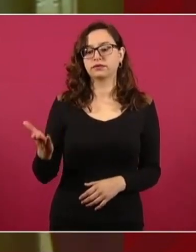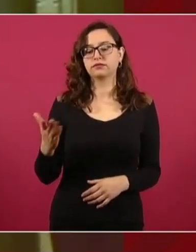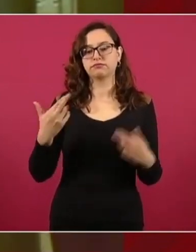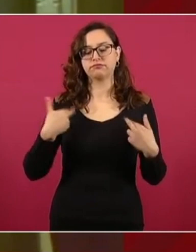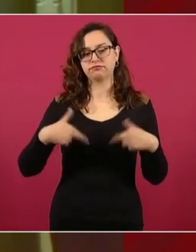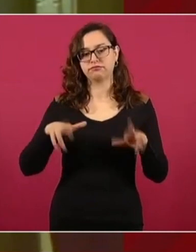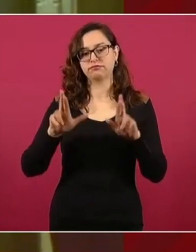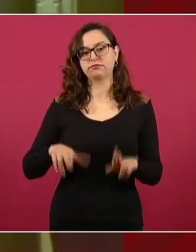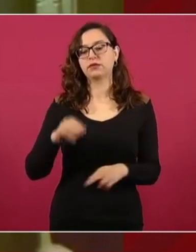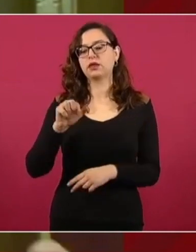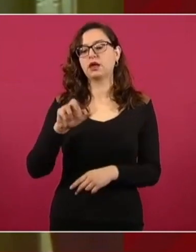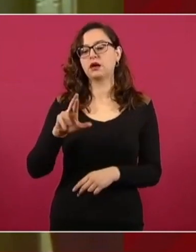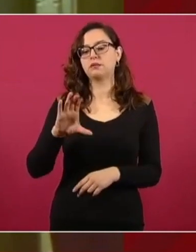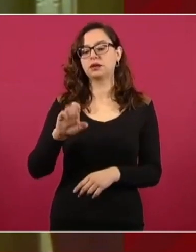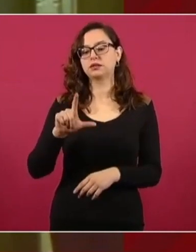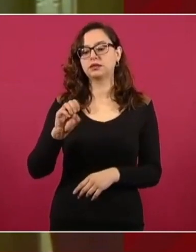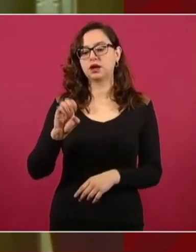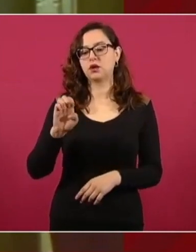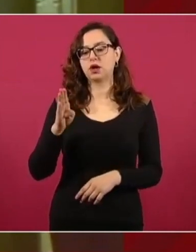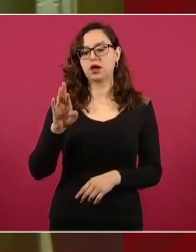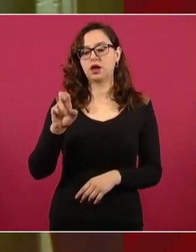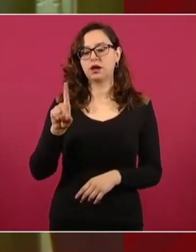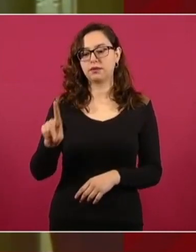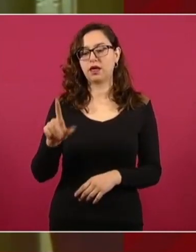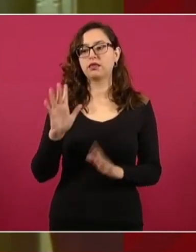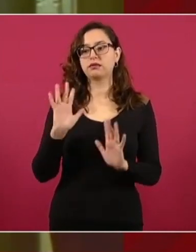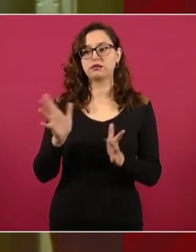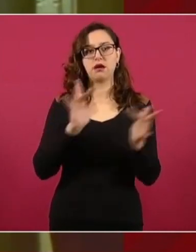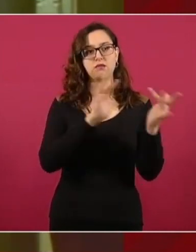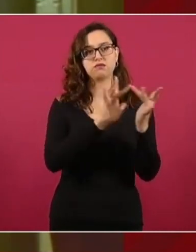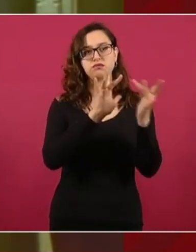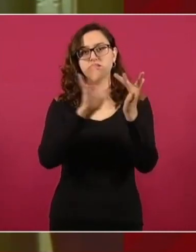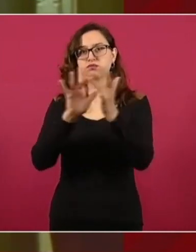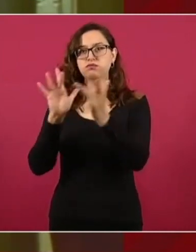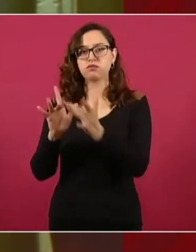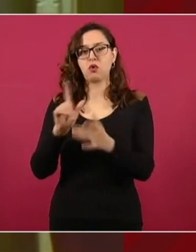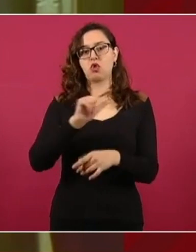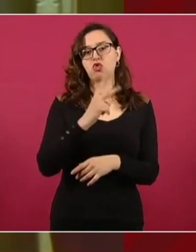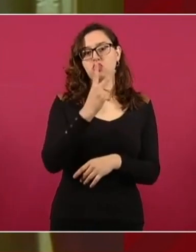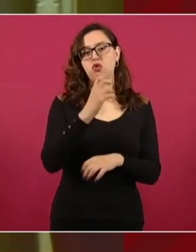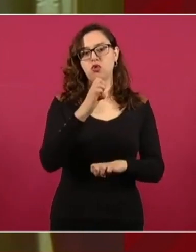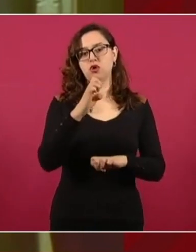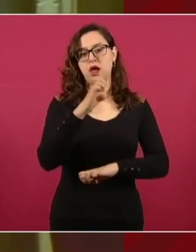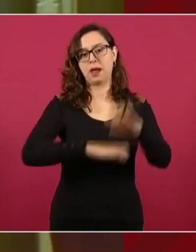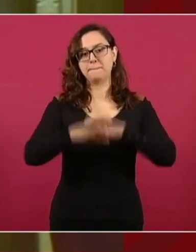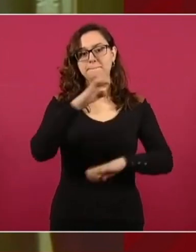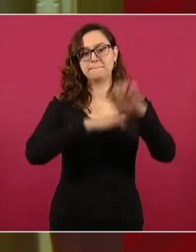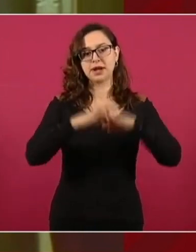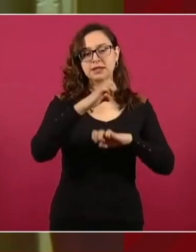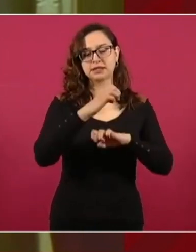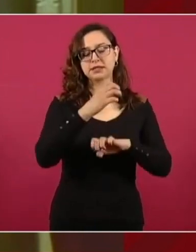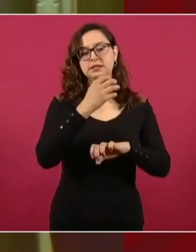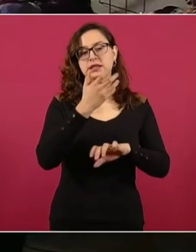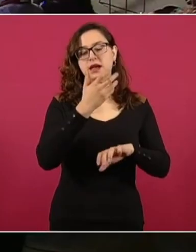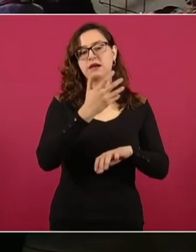canciller Marcelo Ebrard, estaremos contactando a dos empresas extranjeras. Una está ubicada en Alemania y otra en Estados